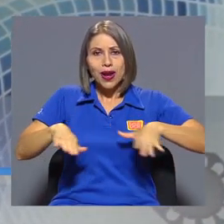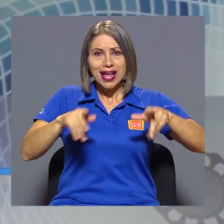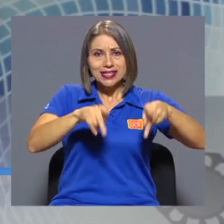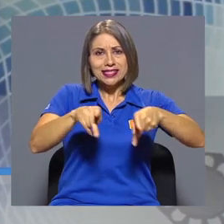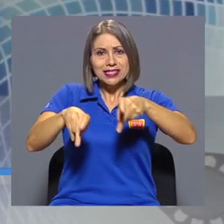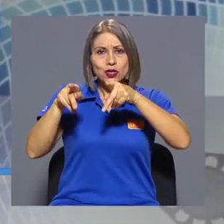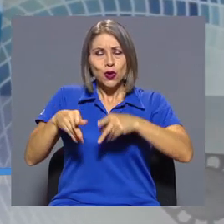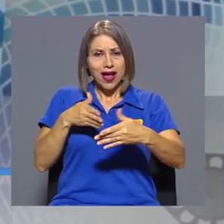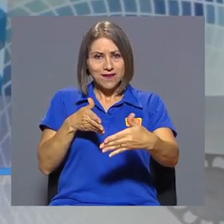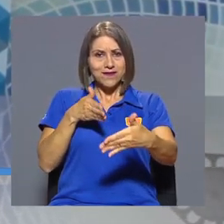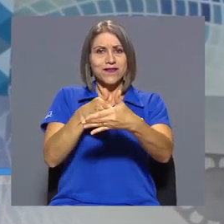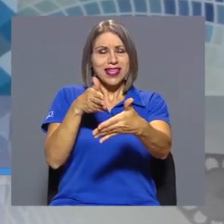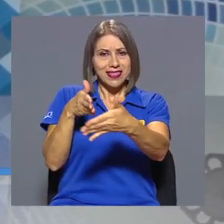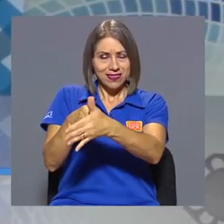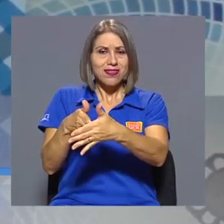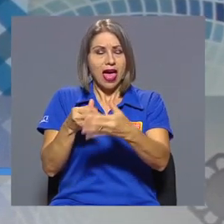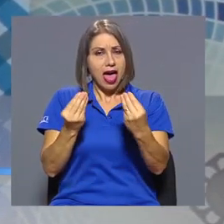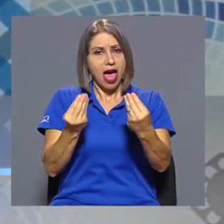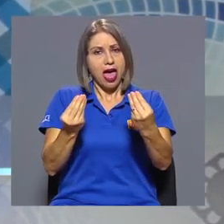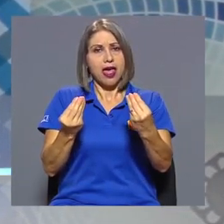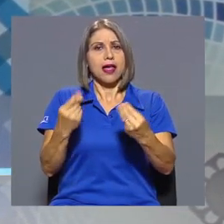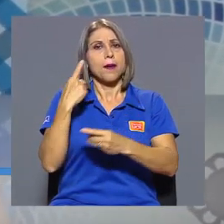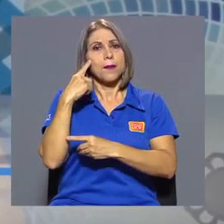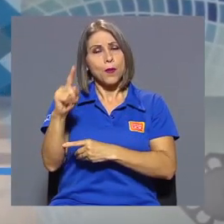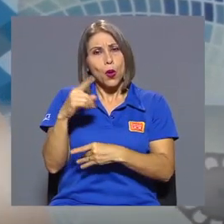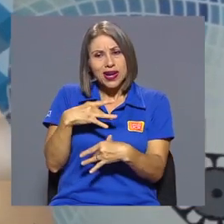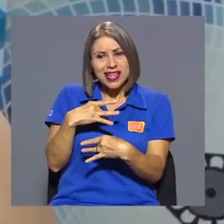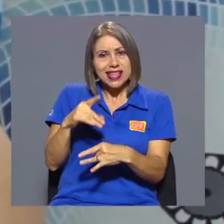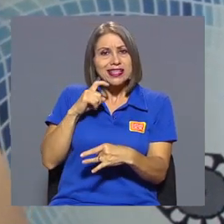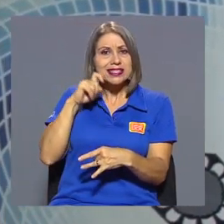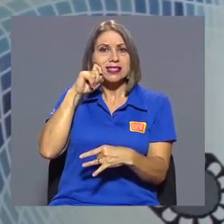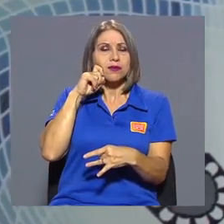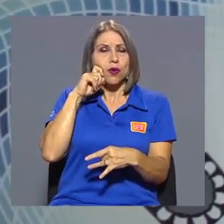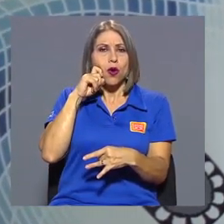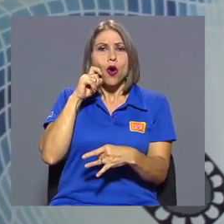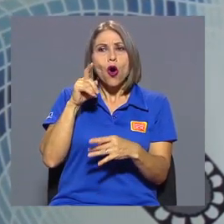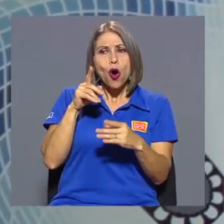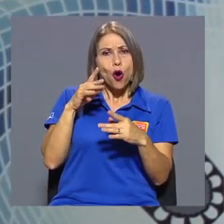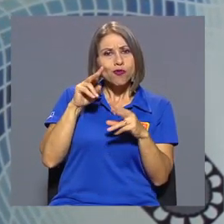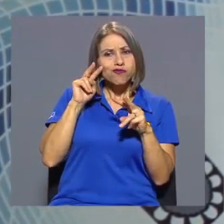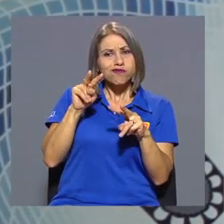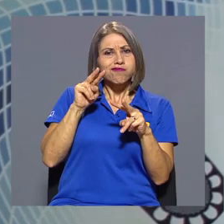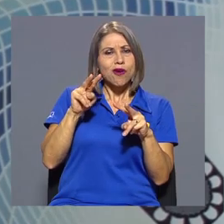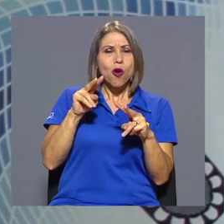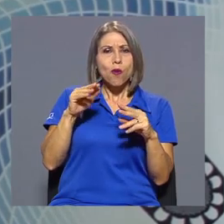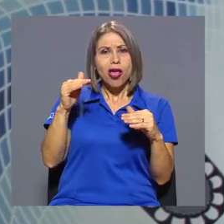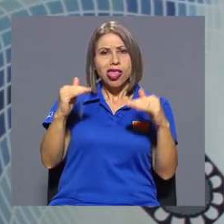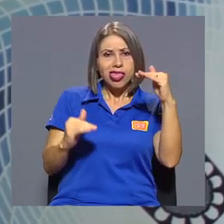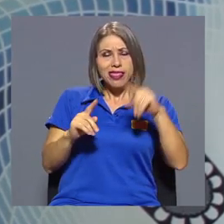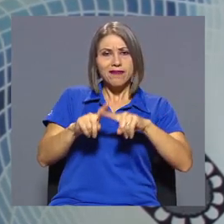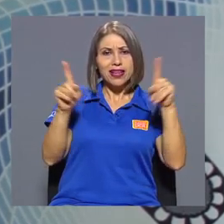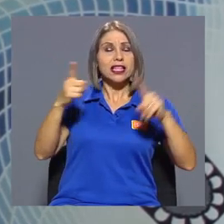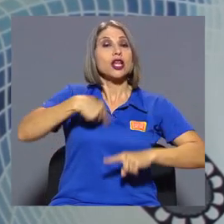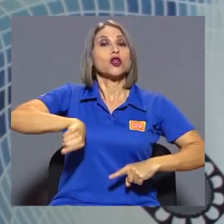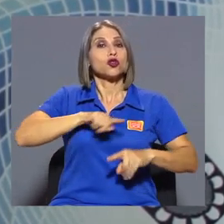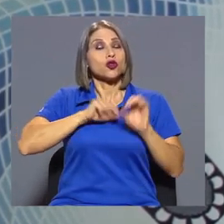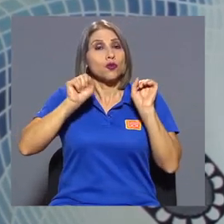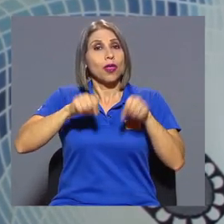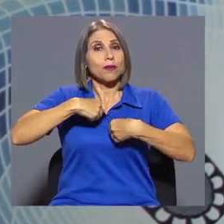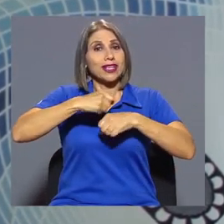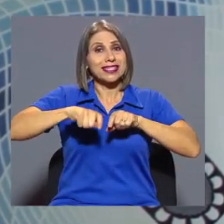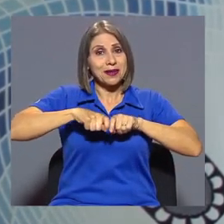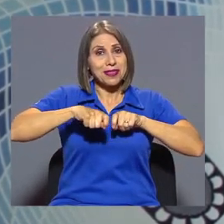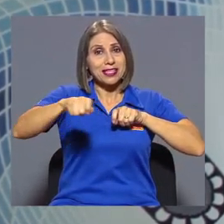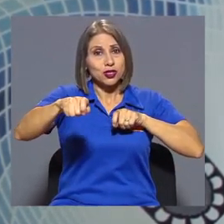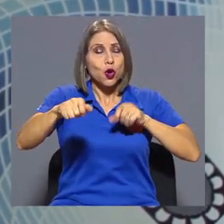afectada en cierto grado o en mucho grado por el sexismo. Nosotros podemos aportar con metodología de medición en estos